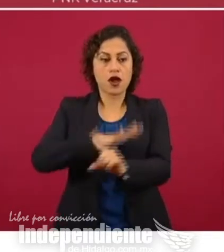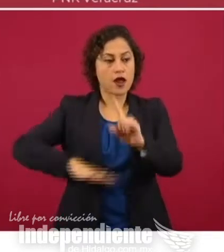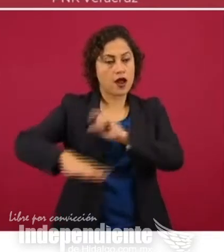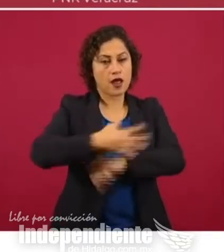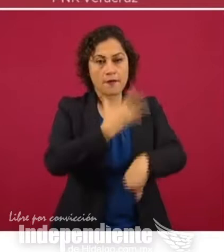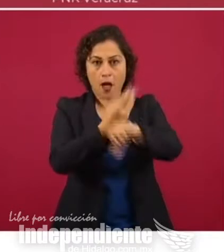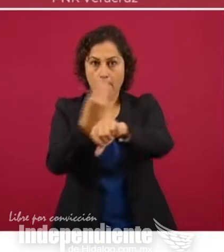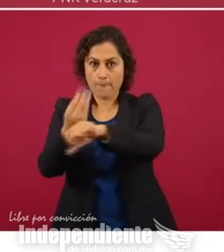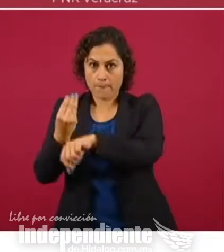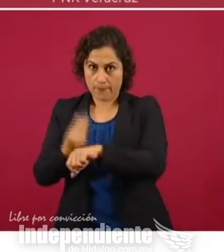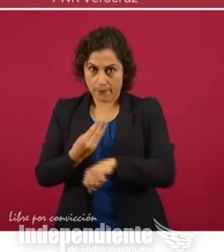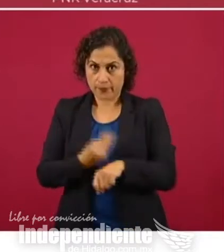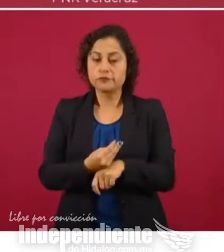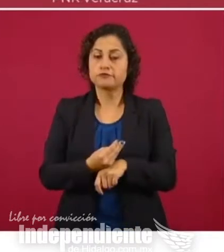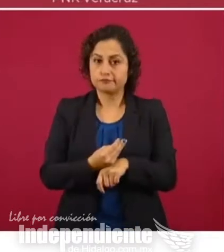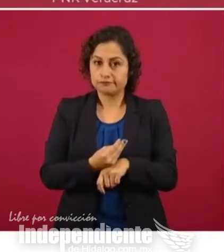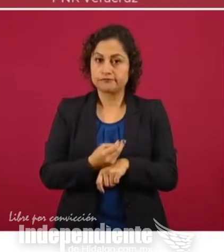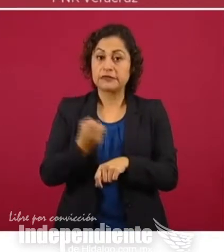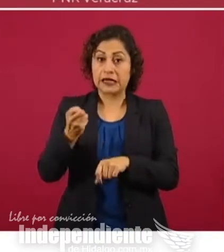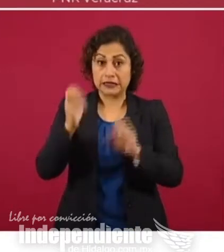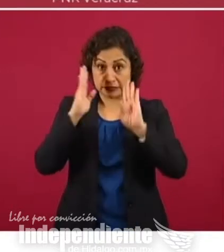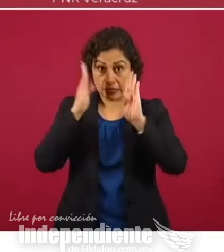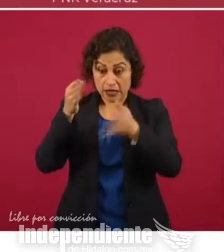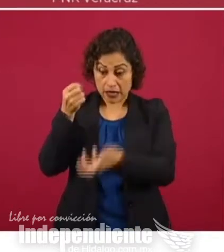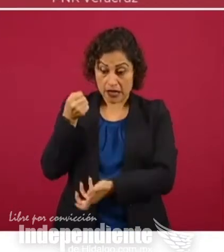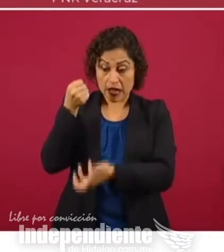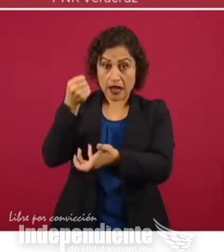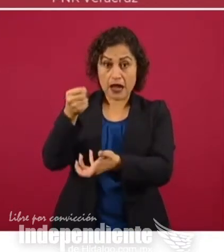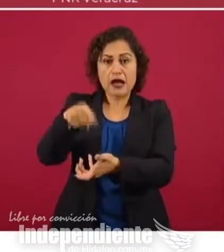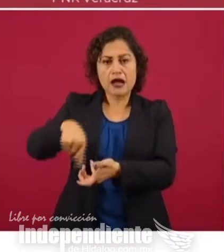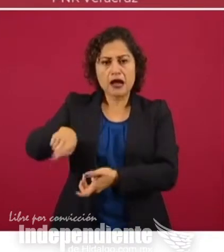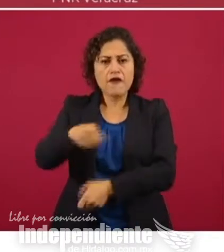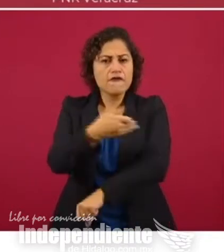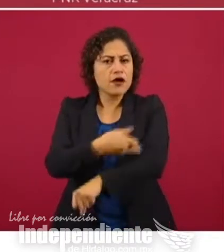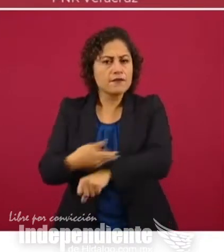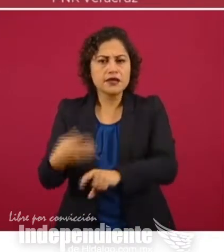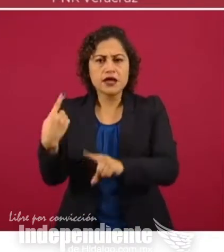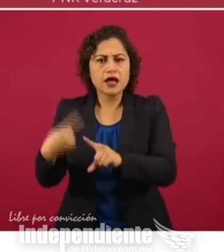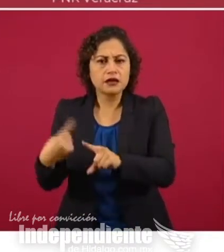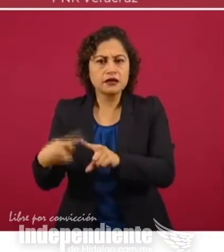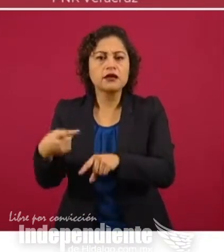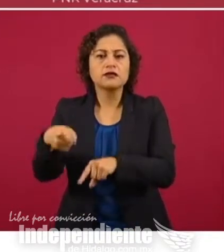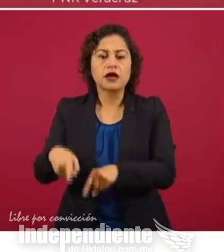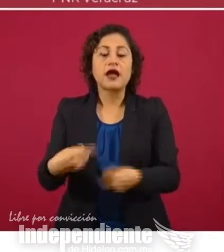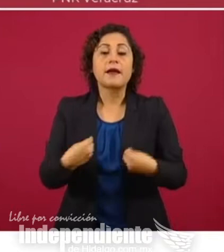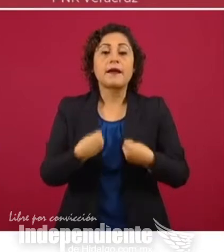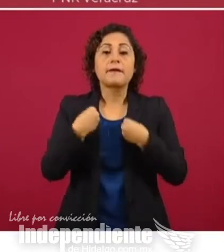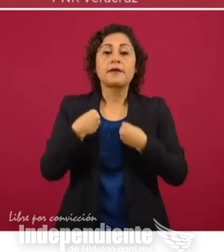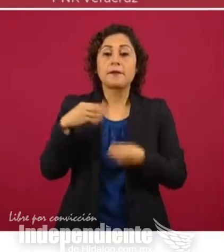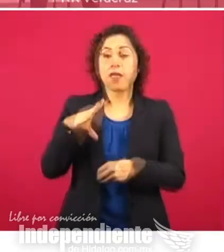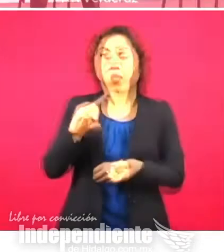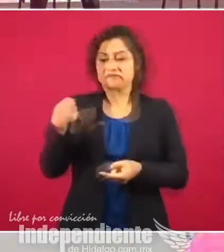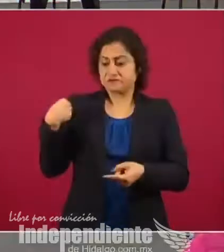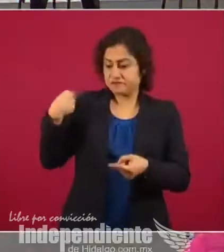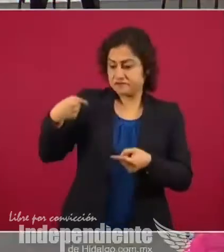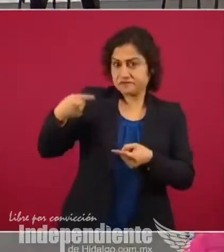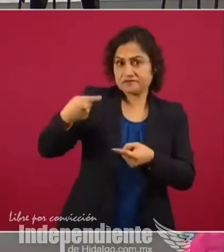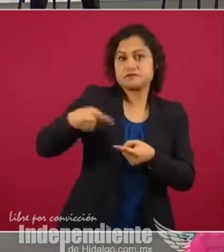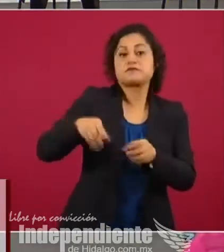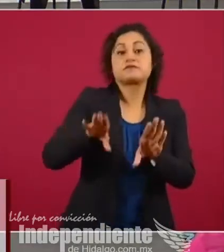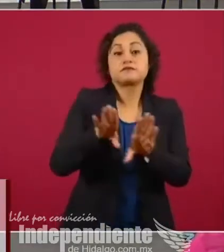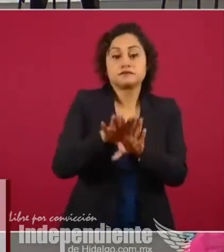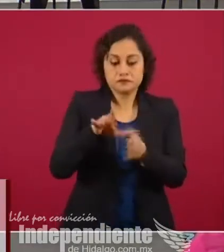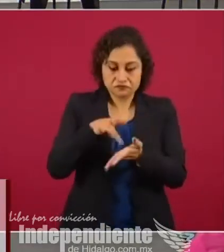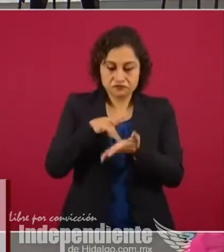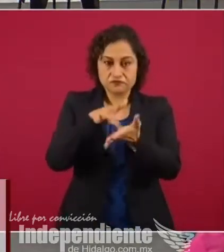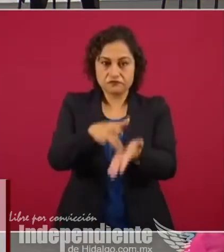populares, con el fin de reactivar la economía y generar empleos. Ambos esquemas se aplican en 17 entidades. El conjunto